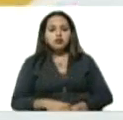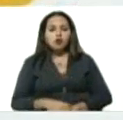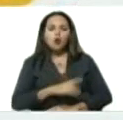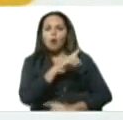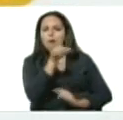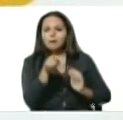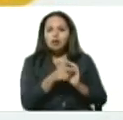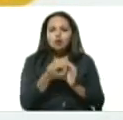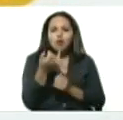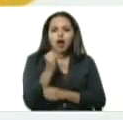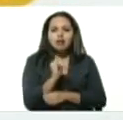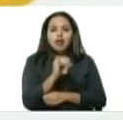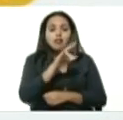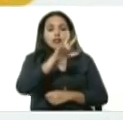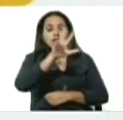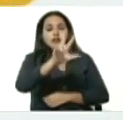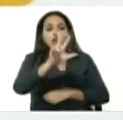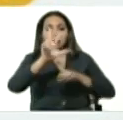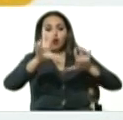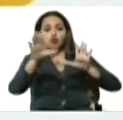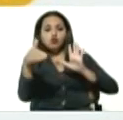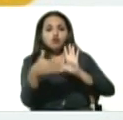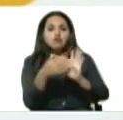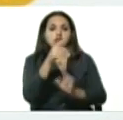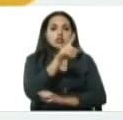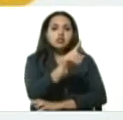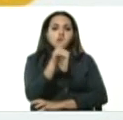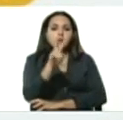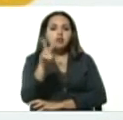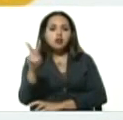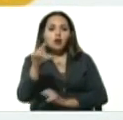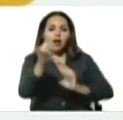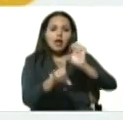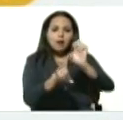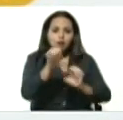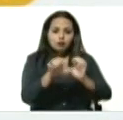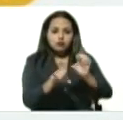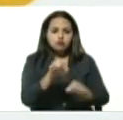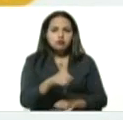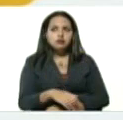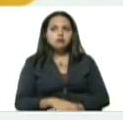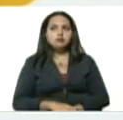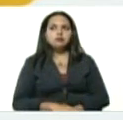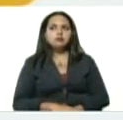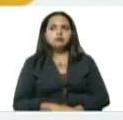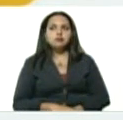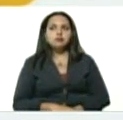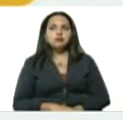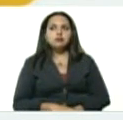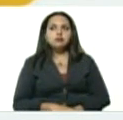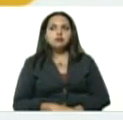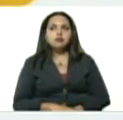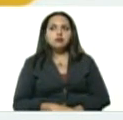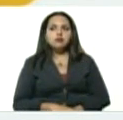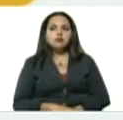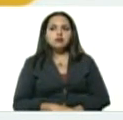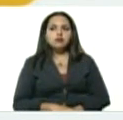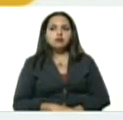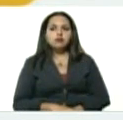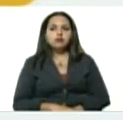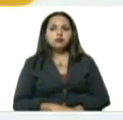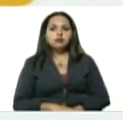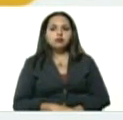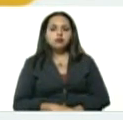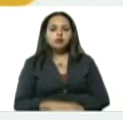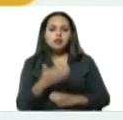de 38,122 pruebas por millón de habitantes en Venezuela. Nuestro